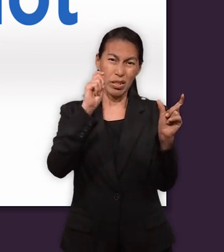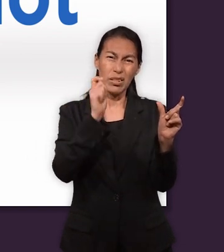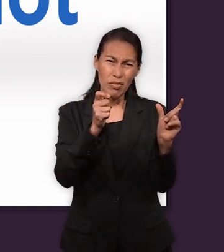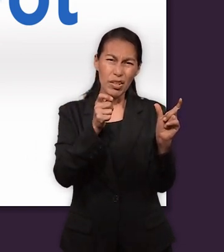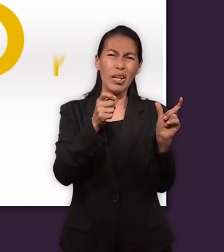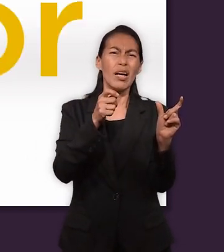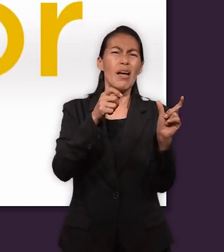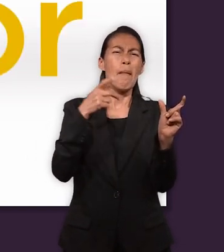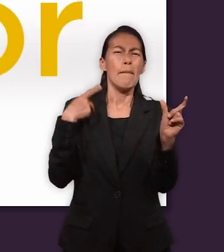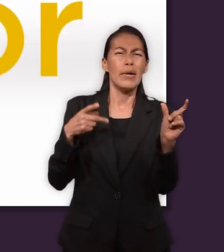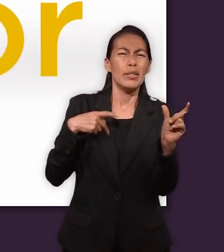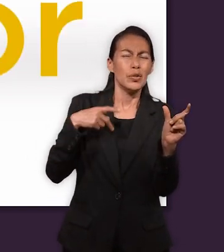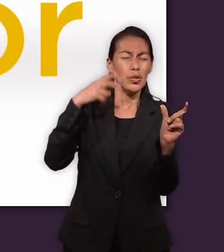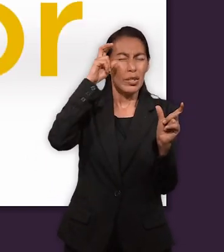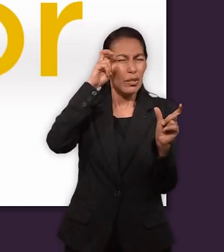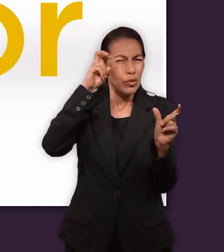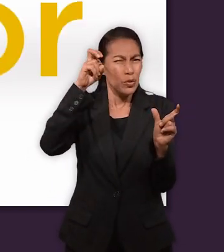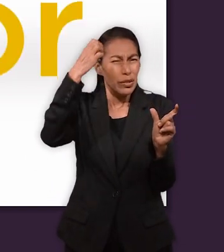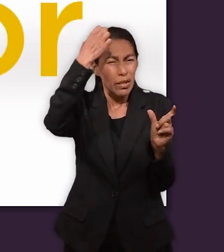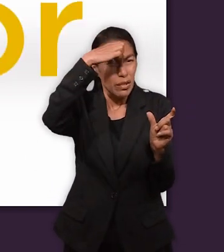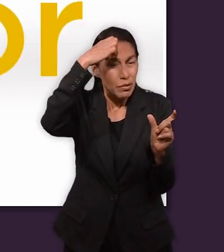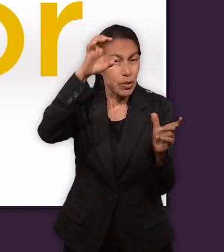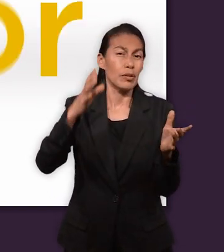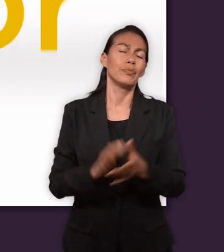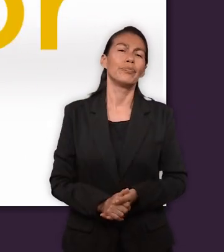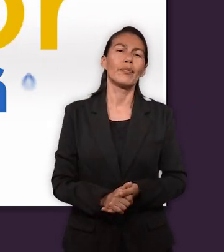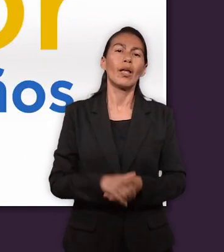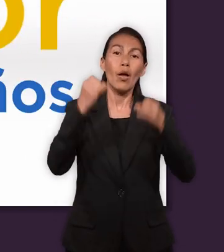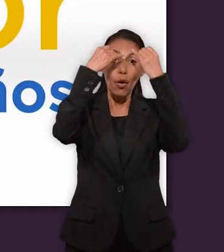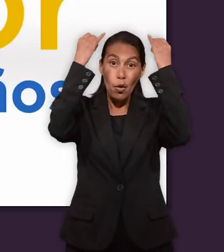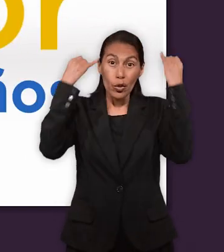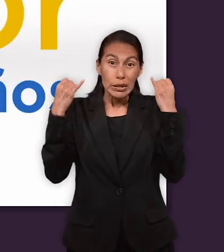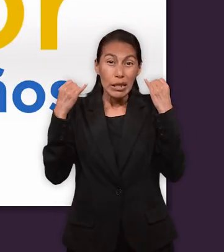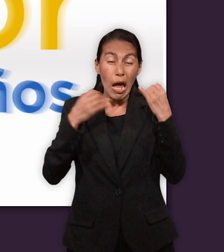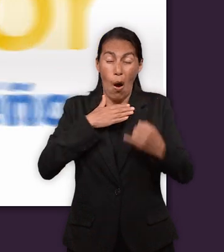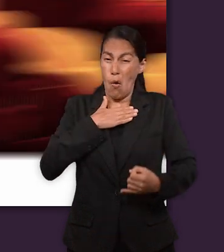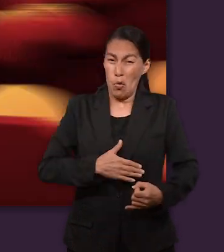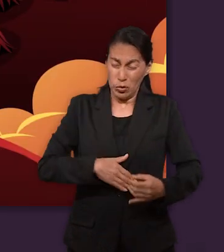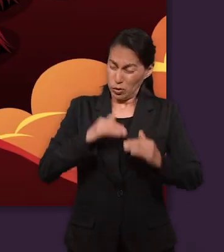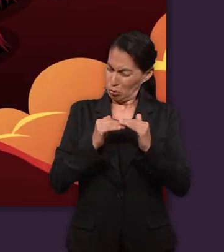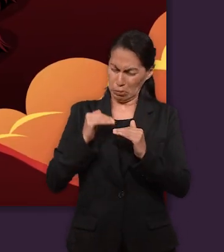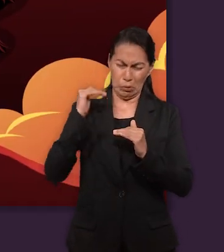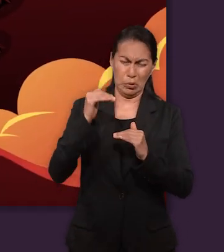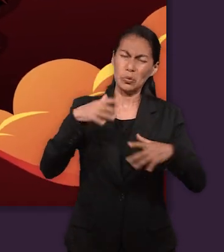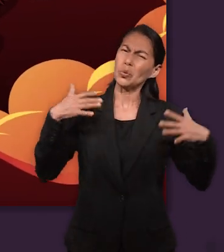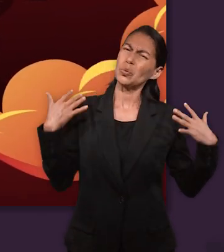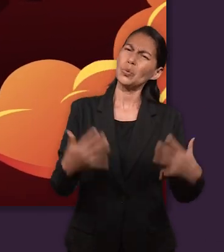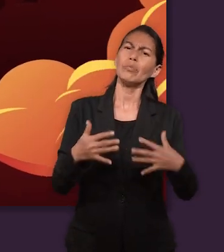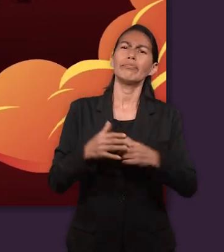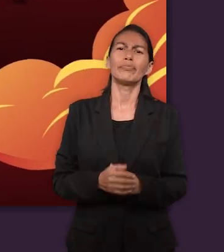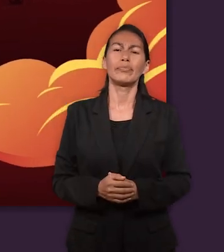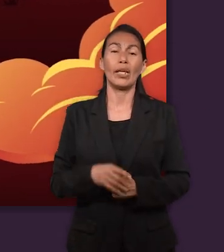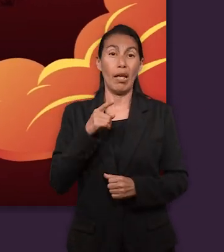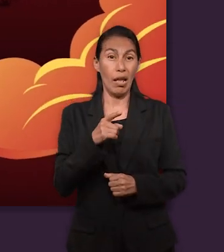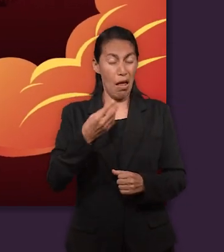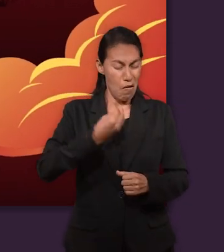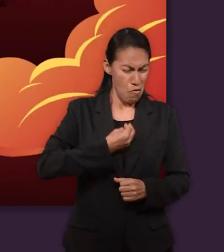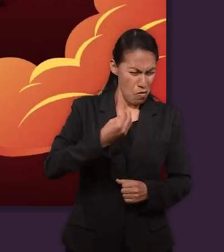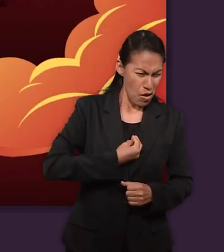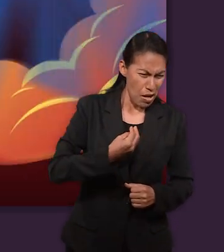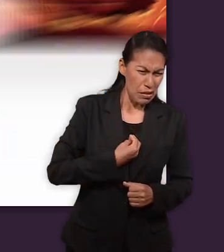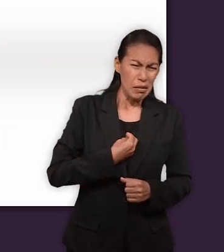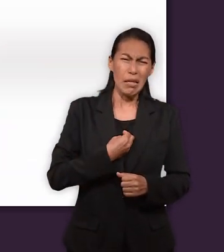traduce como soñador, o literalmente significa experto en sueños. José representa a la persona justa por